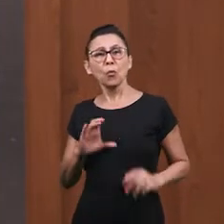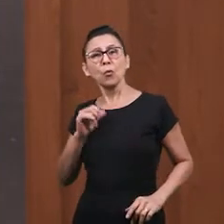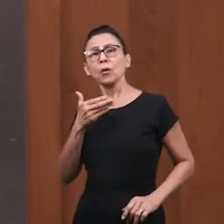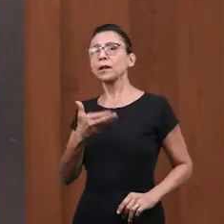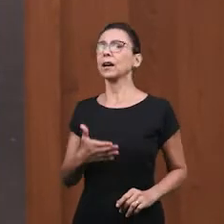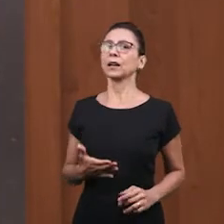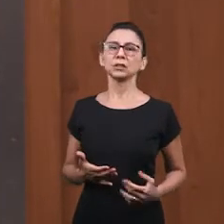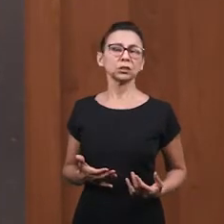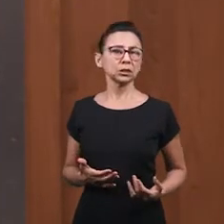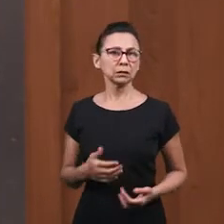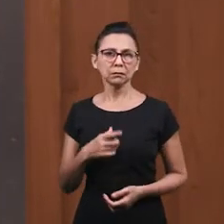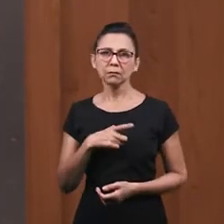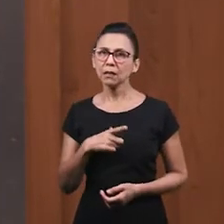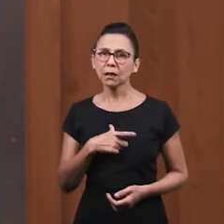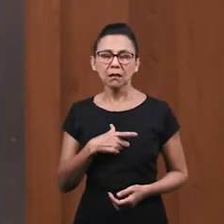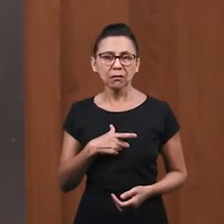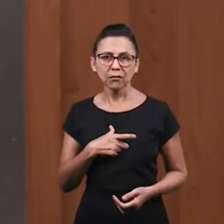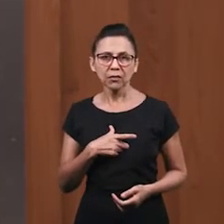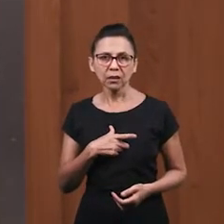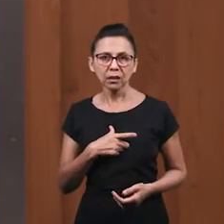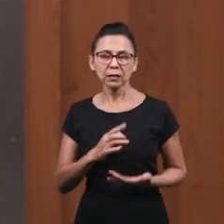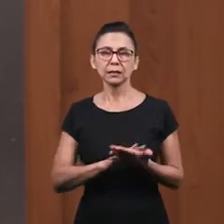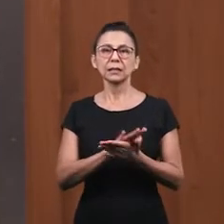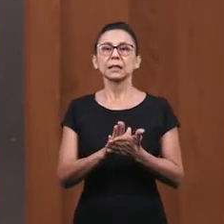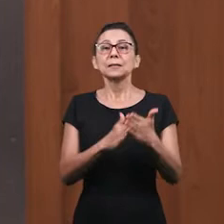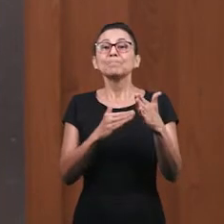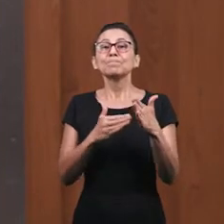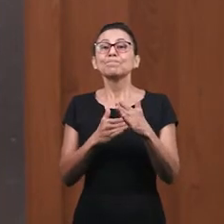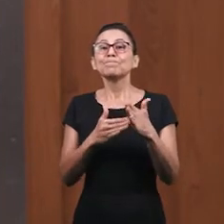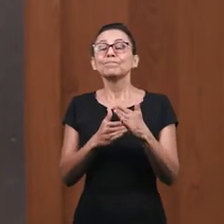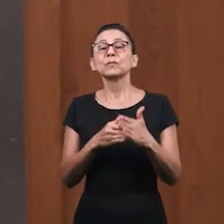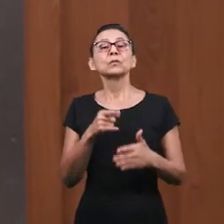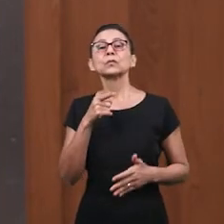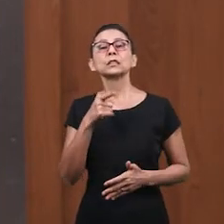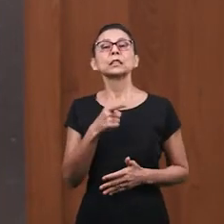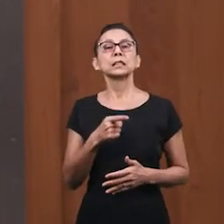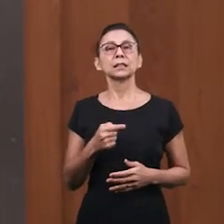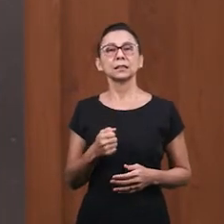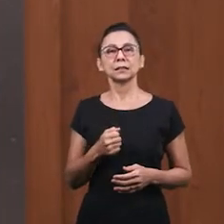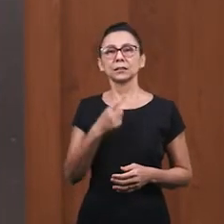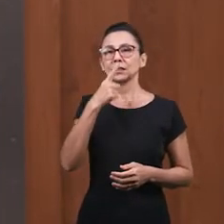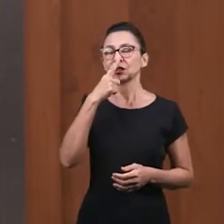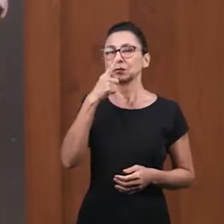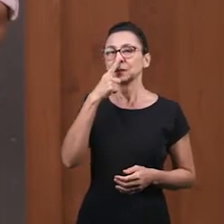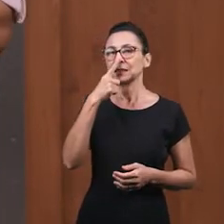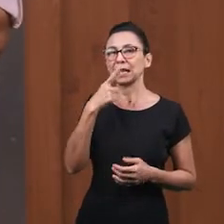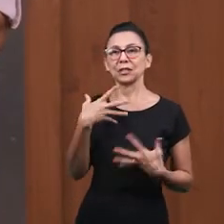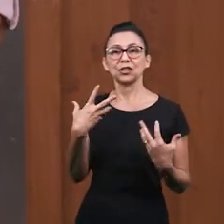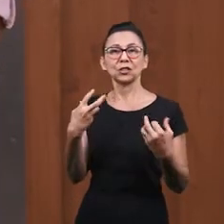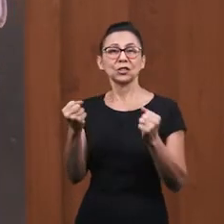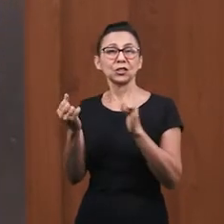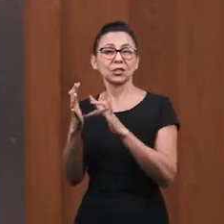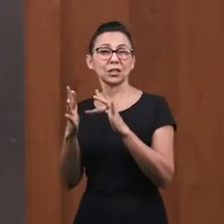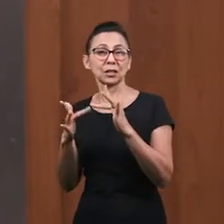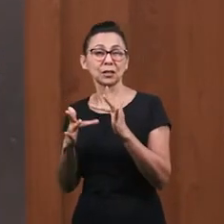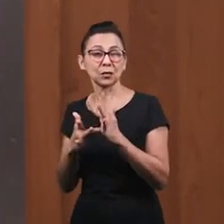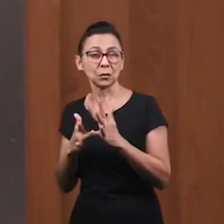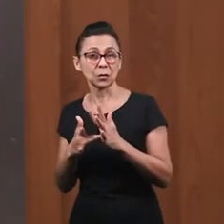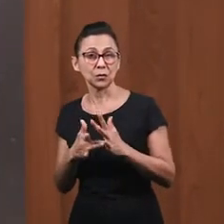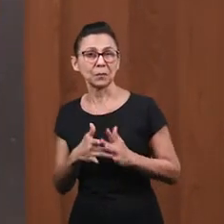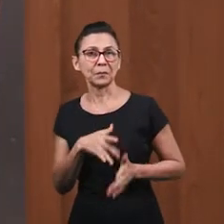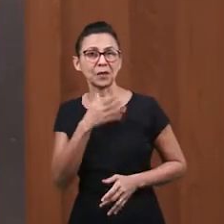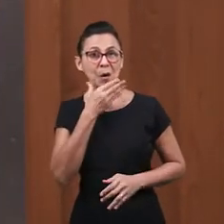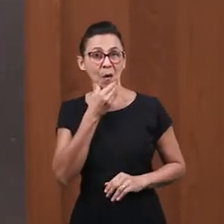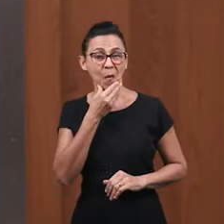Todos los obstáculos Externos Que era la multitud Nada te puede impedir De estar cerca de